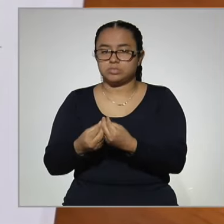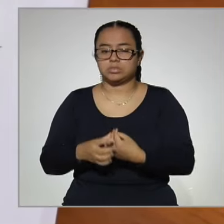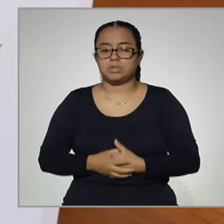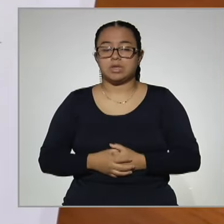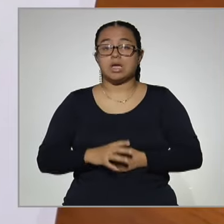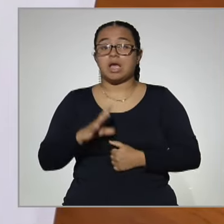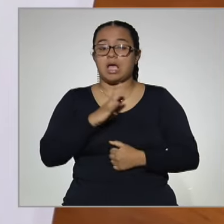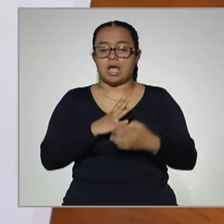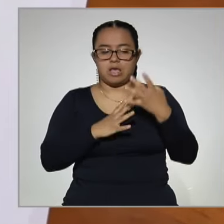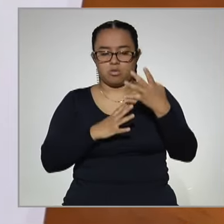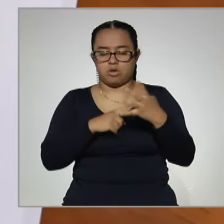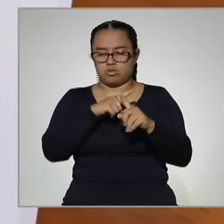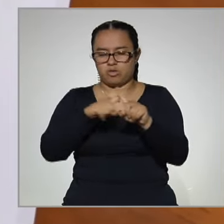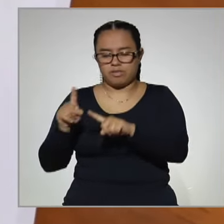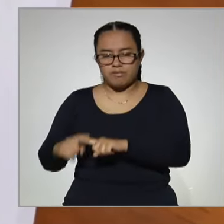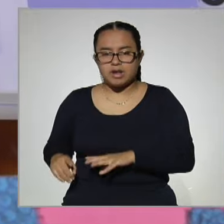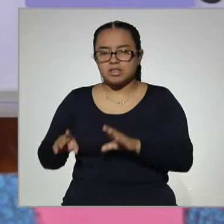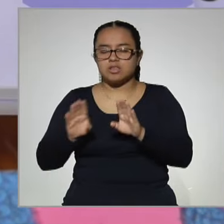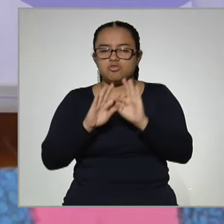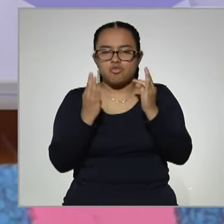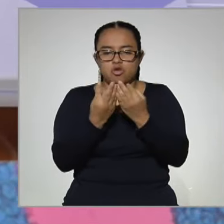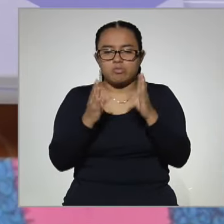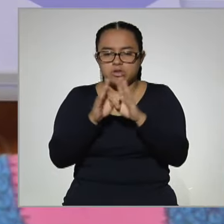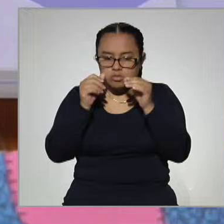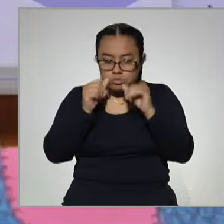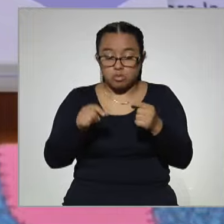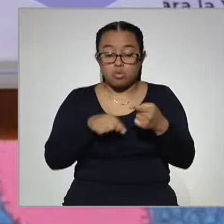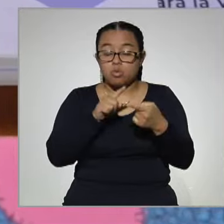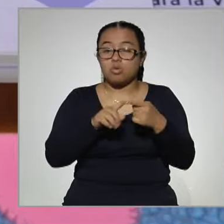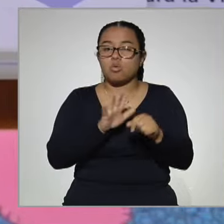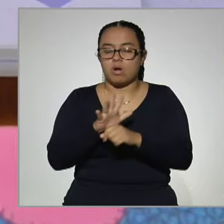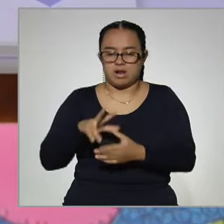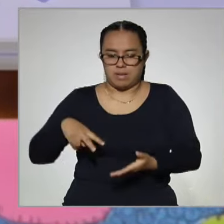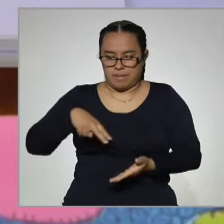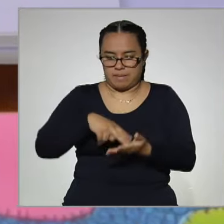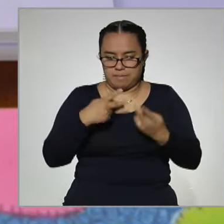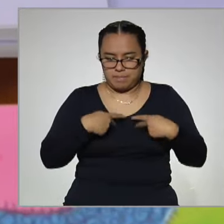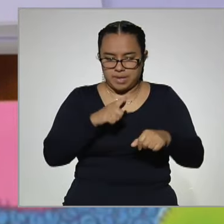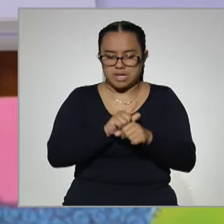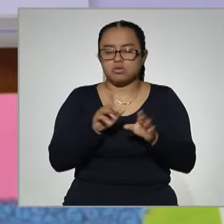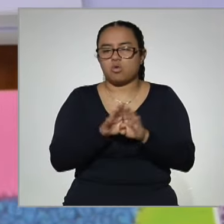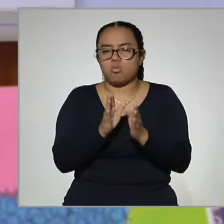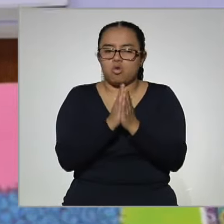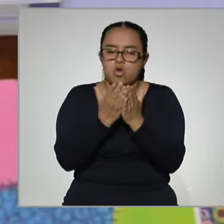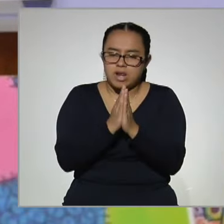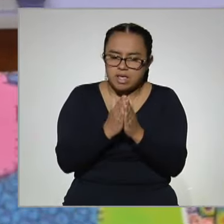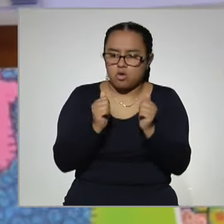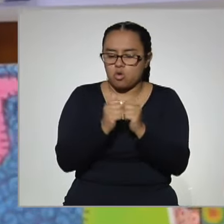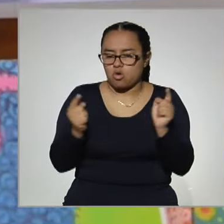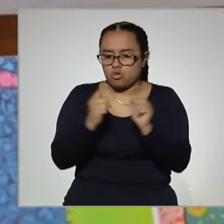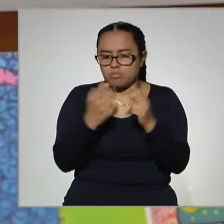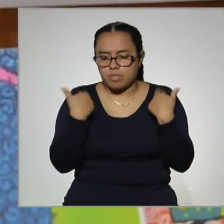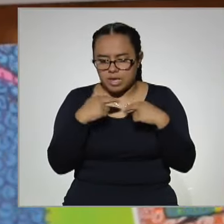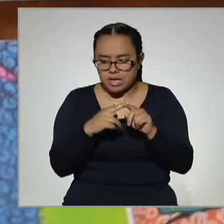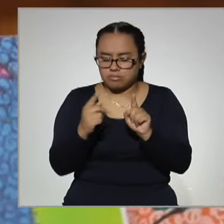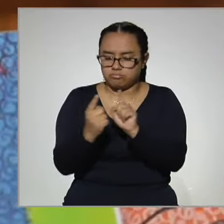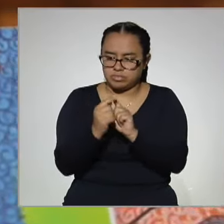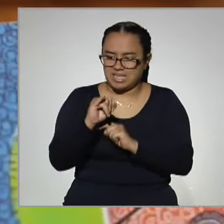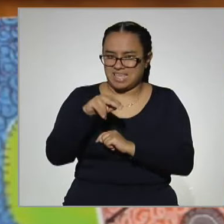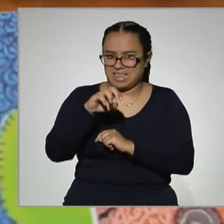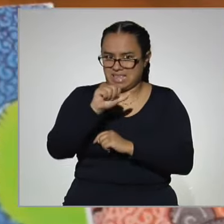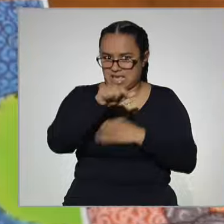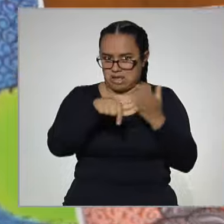cuatro modalidades de atención. Una modalidad es presencial, a través de libros, con asesores en espacios de línea.